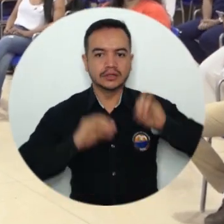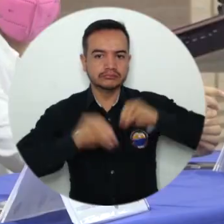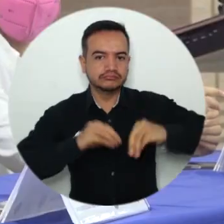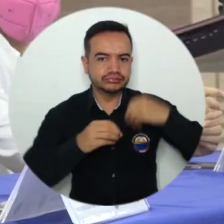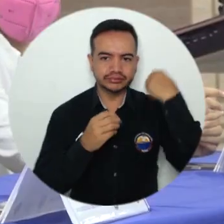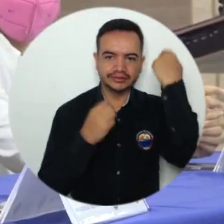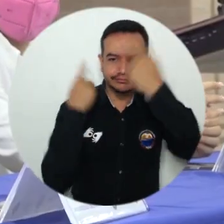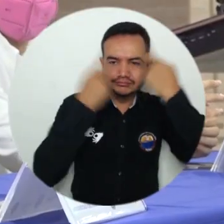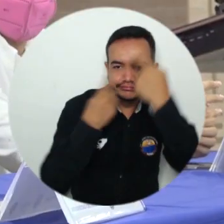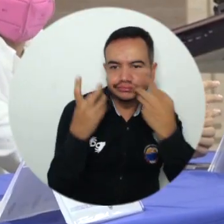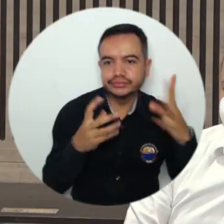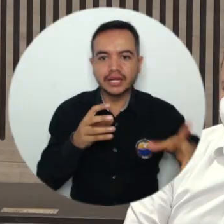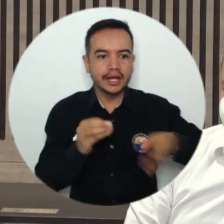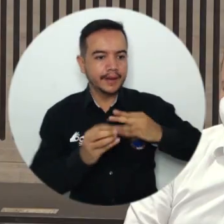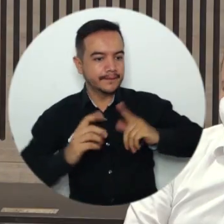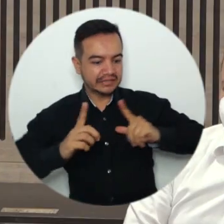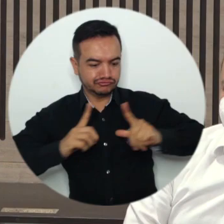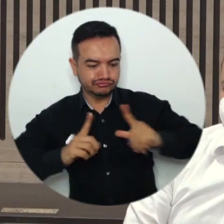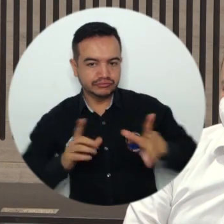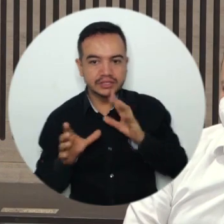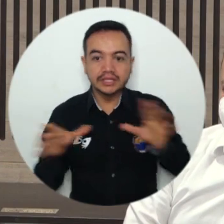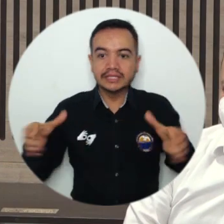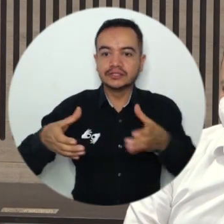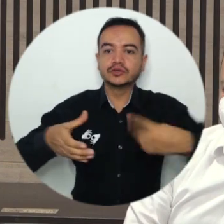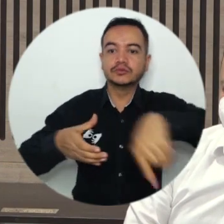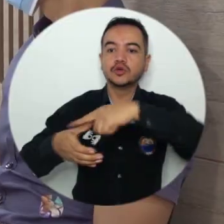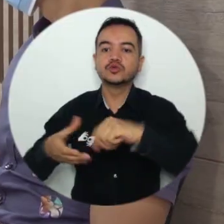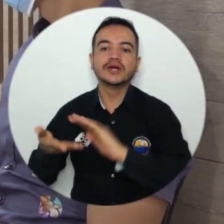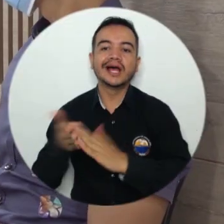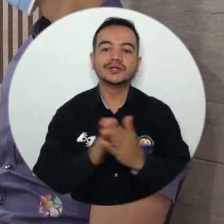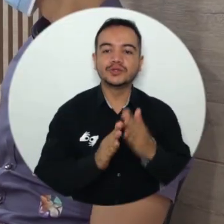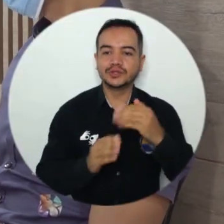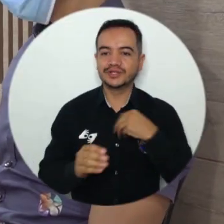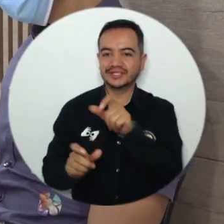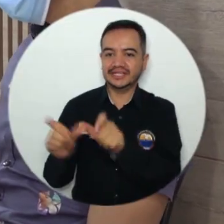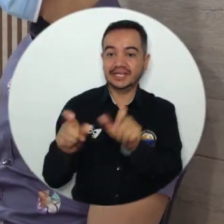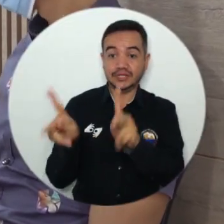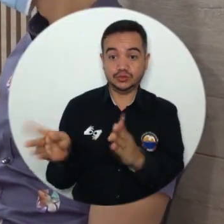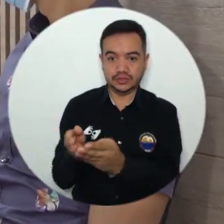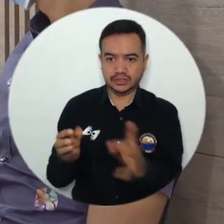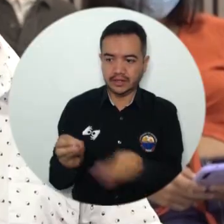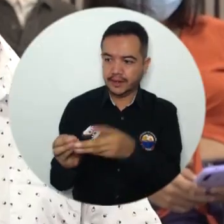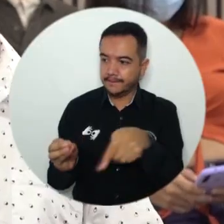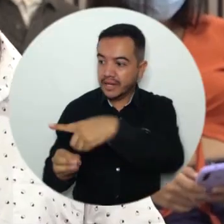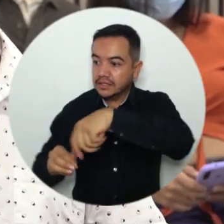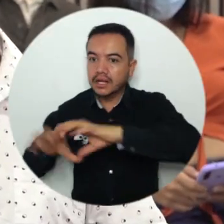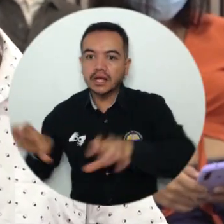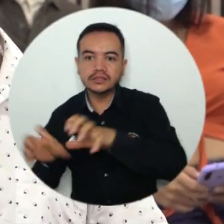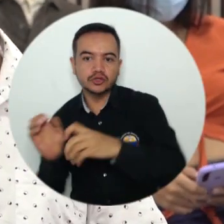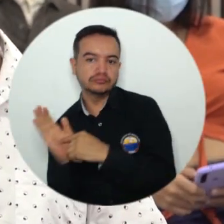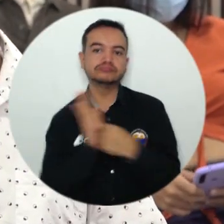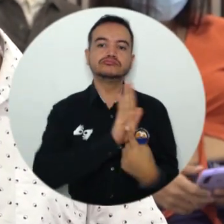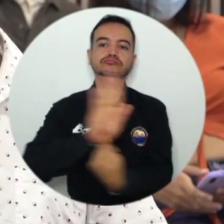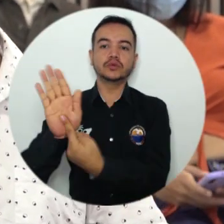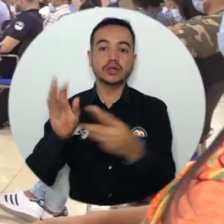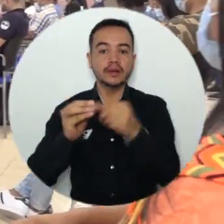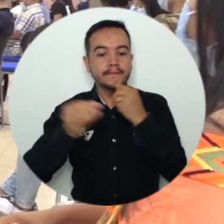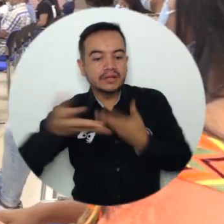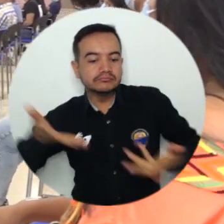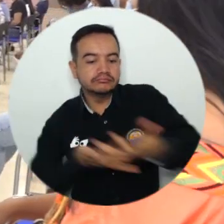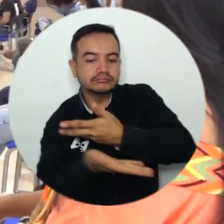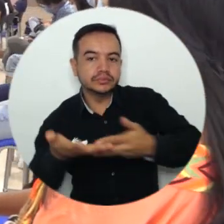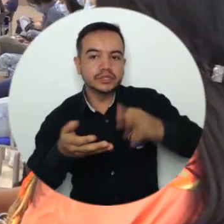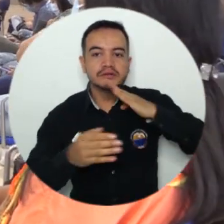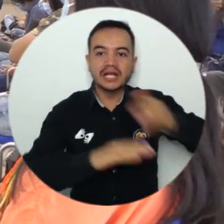fortalecimiento de las organizaciones y movimientos conformados por estudiantes, así como visibilizar sus actividades y generar espacios de diálogo con los